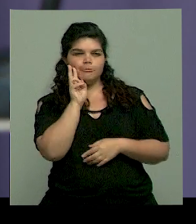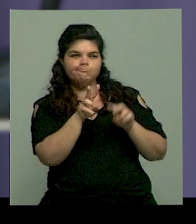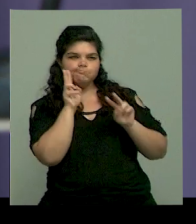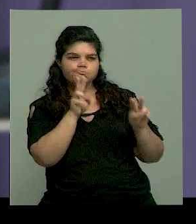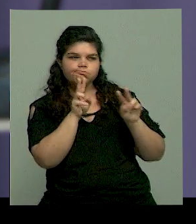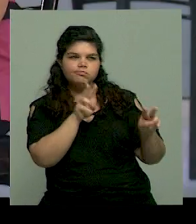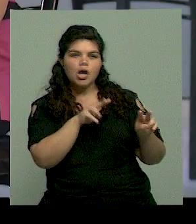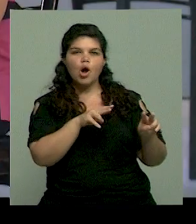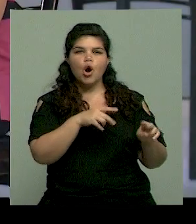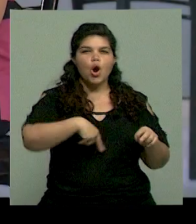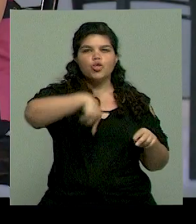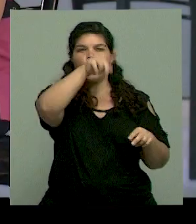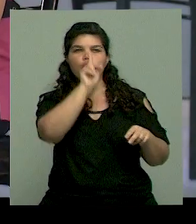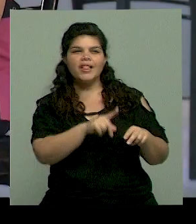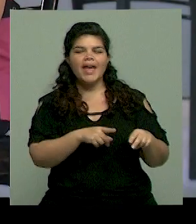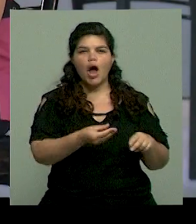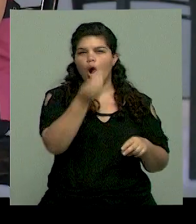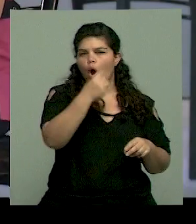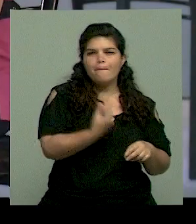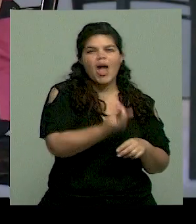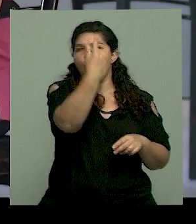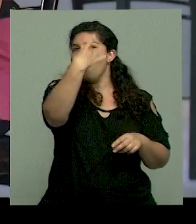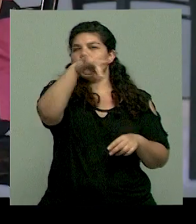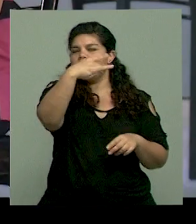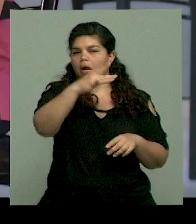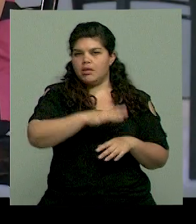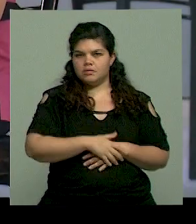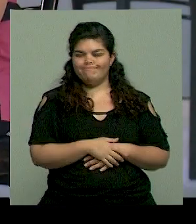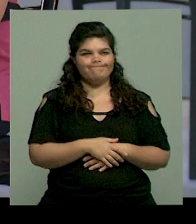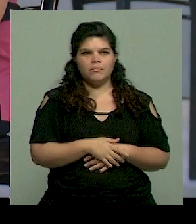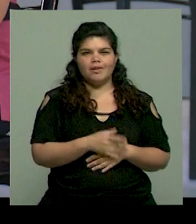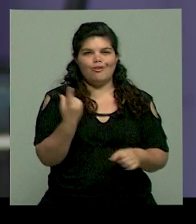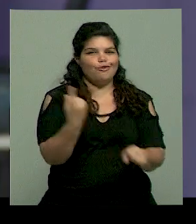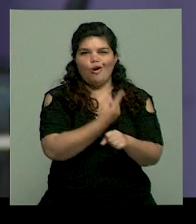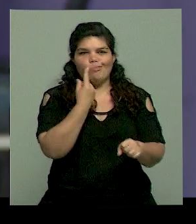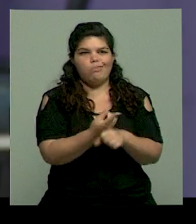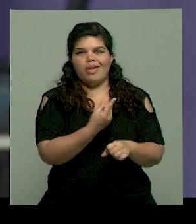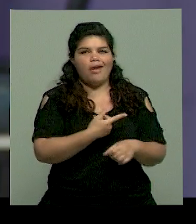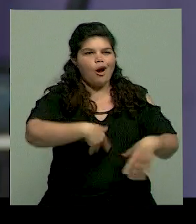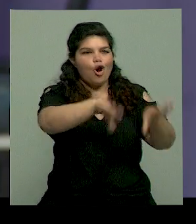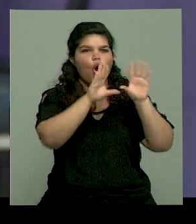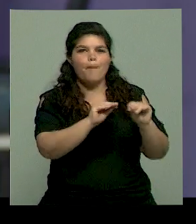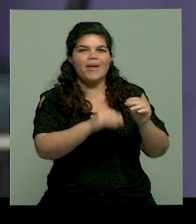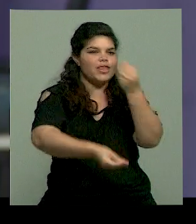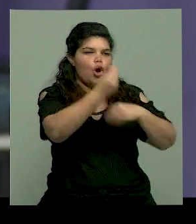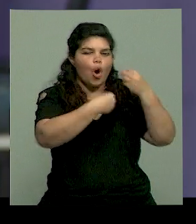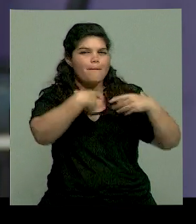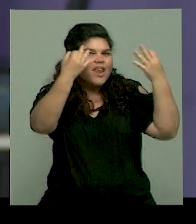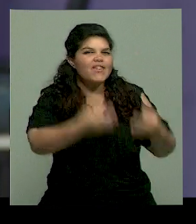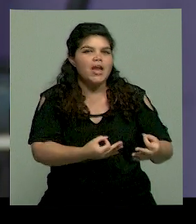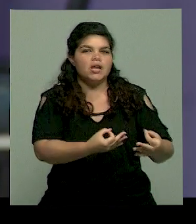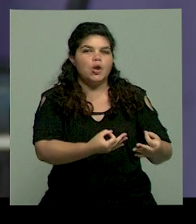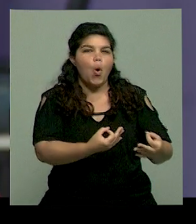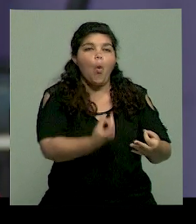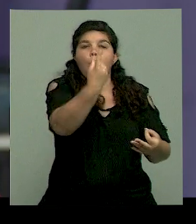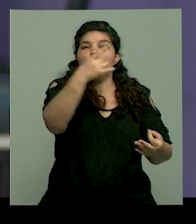día, entonces no hay modo de mantenerla completa si es una sola ingesta. Así que, para empezar, tiene que haber ingestas ordenadas, que